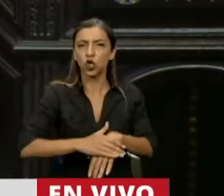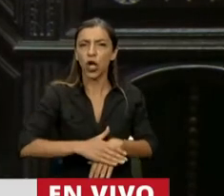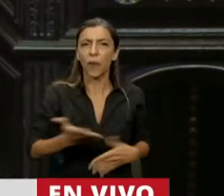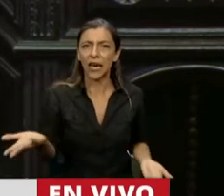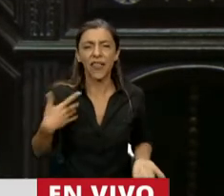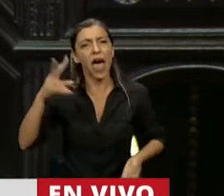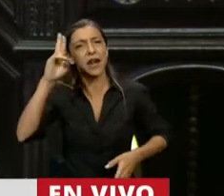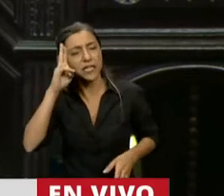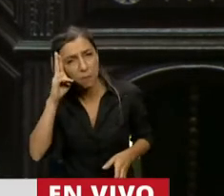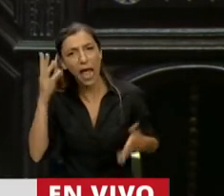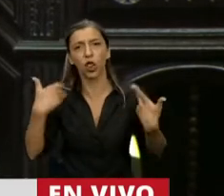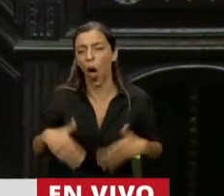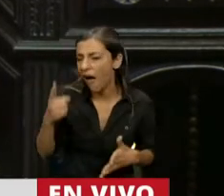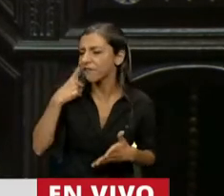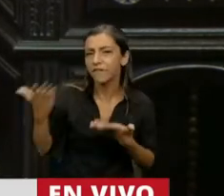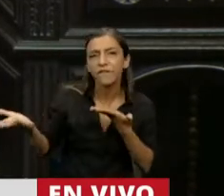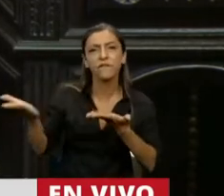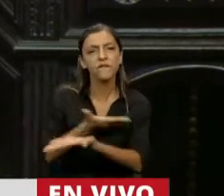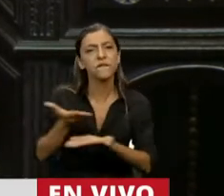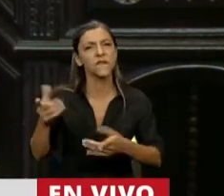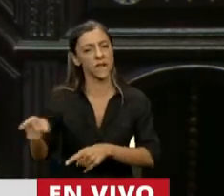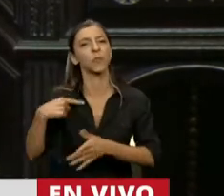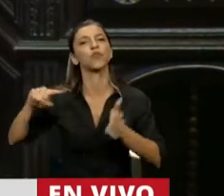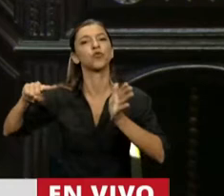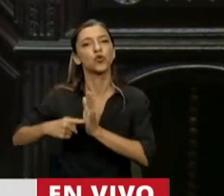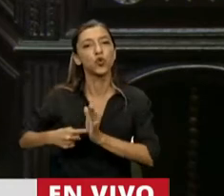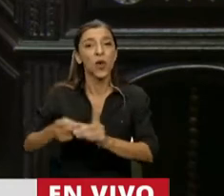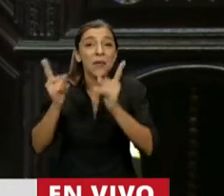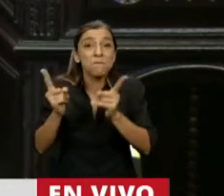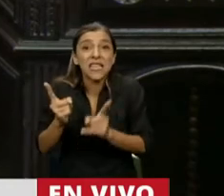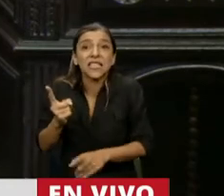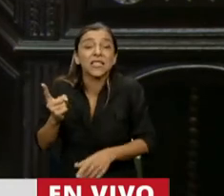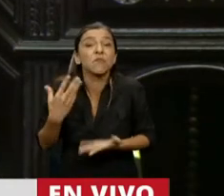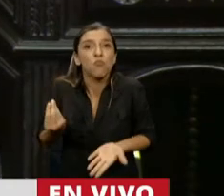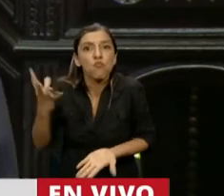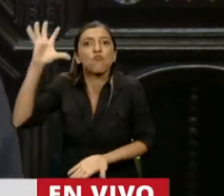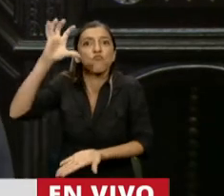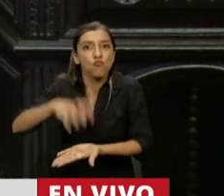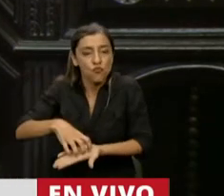con más respeto, con más descoro hacia la ciudad en la cual está la residencia de su poder.